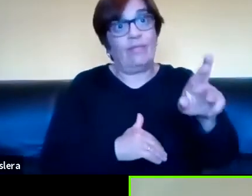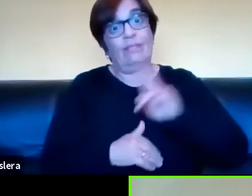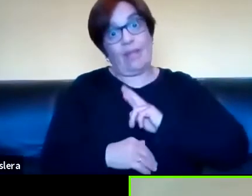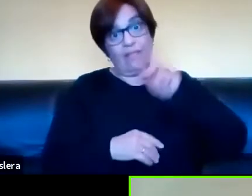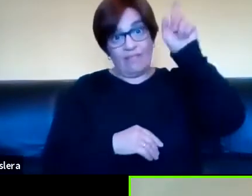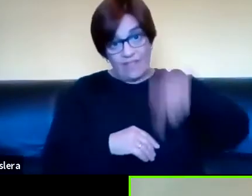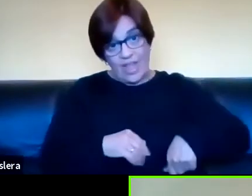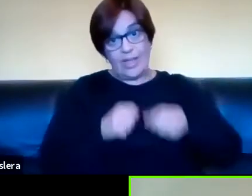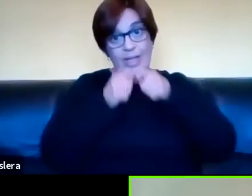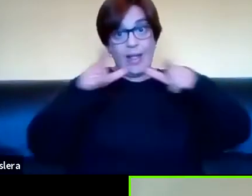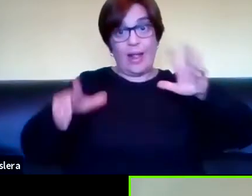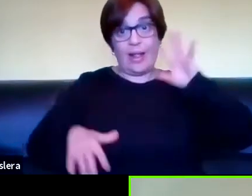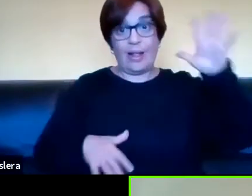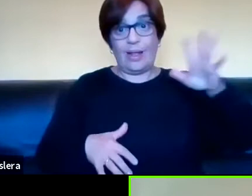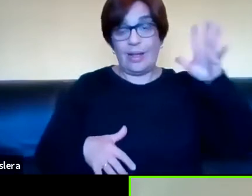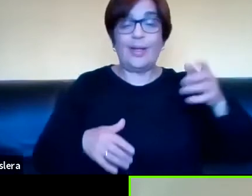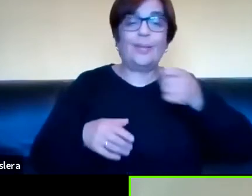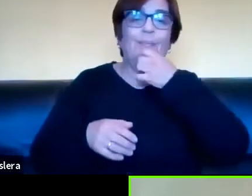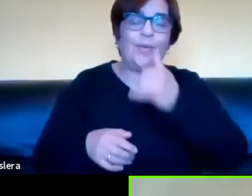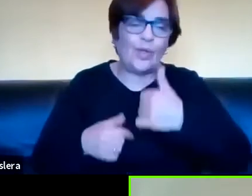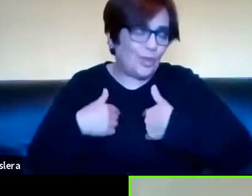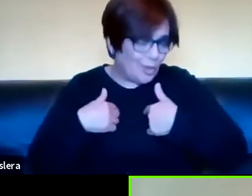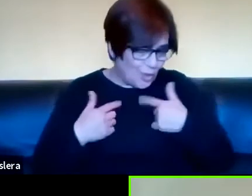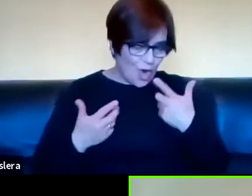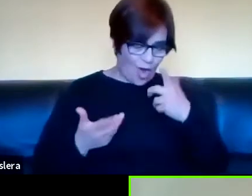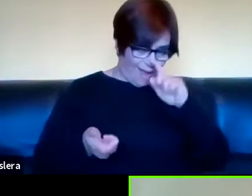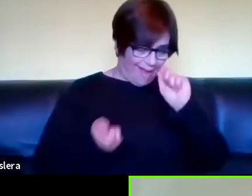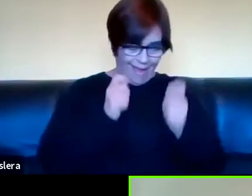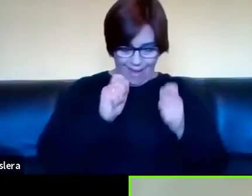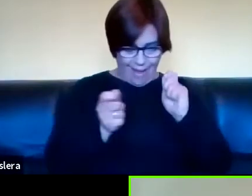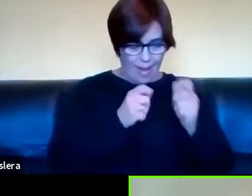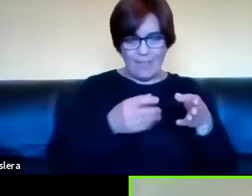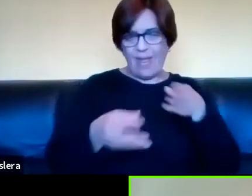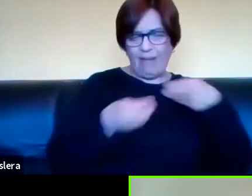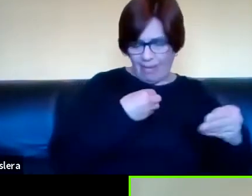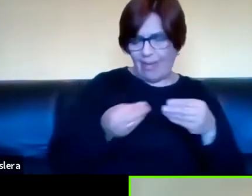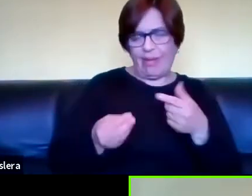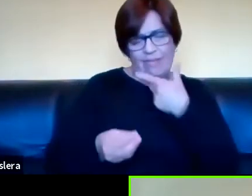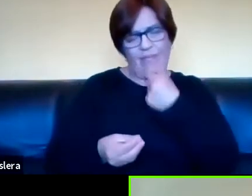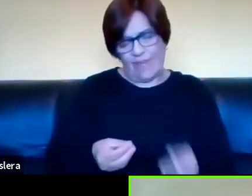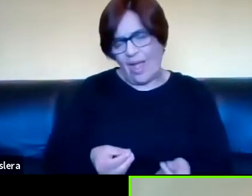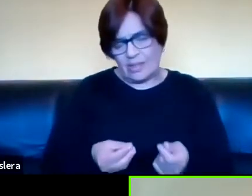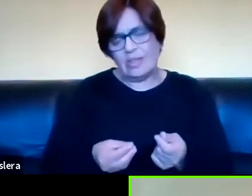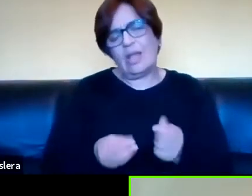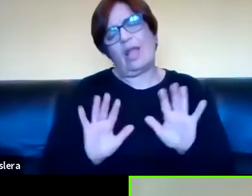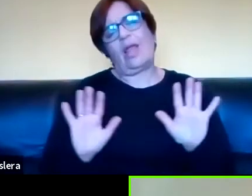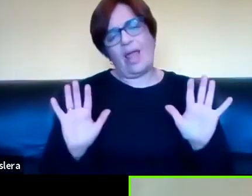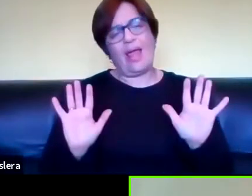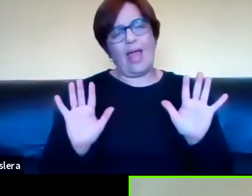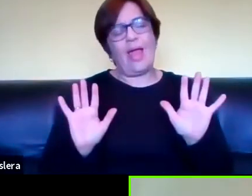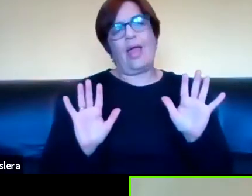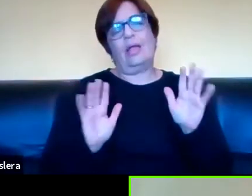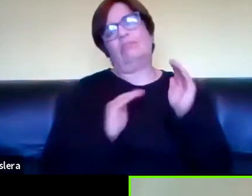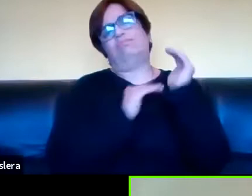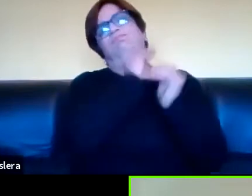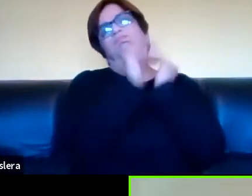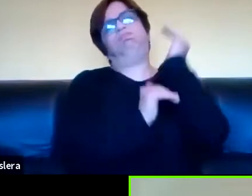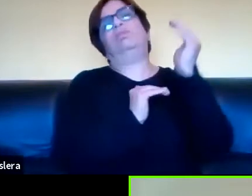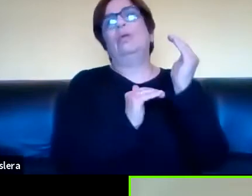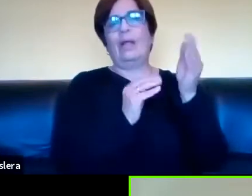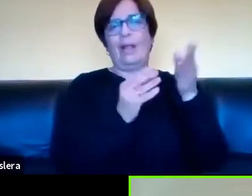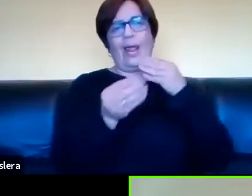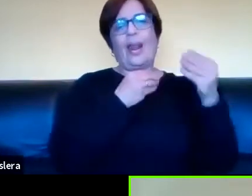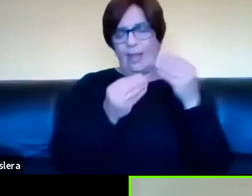porque en realidad en la medida que yo tengo una tecnología que me permite manipular de forma más fácil el texto me vuelve mucho más competente como manipulador del